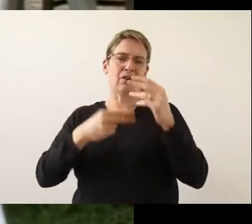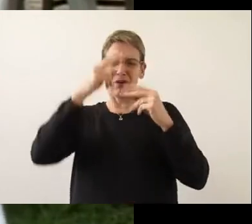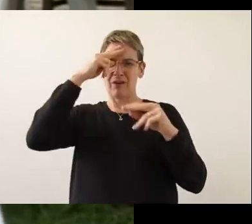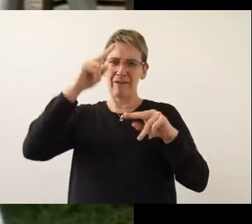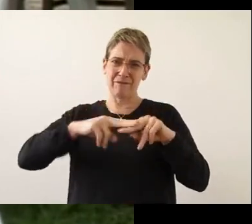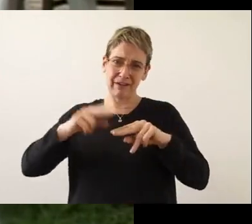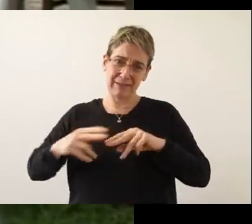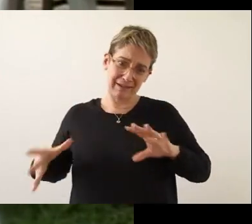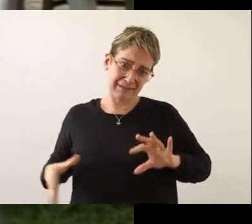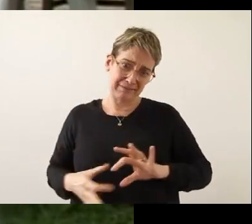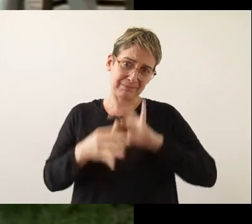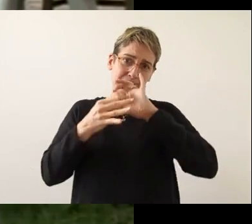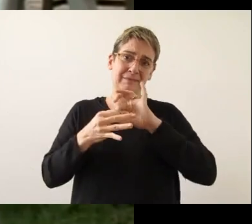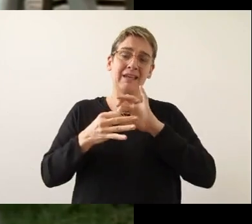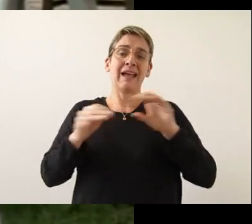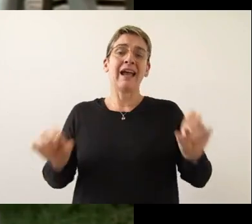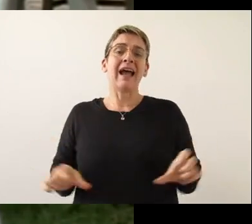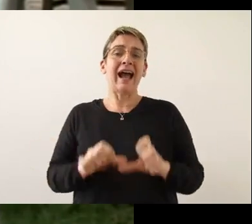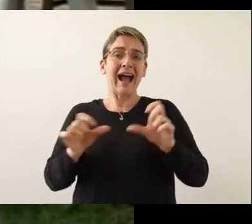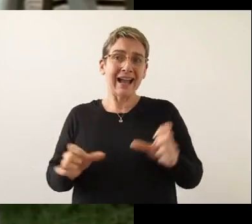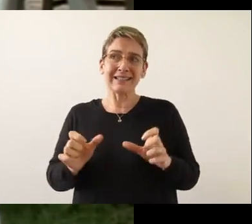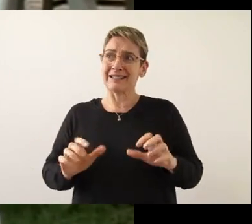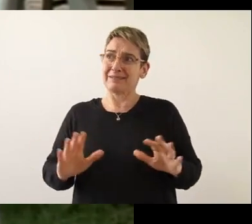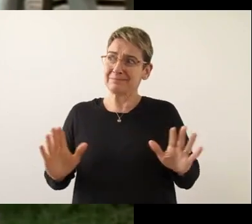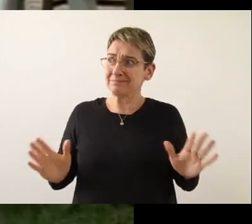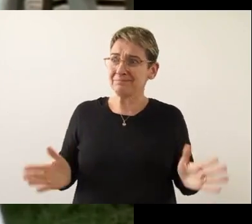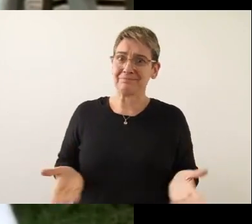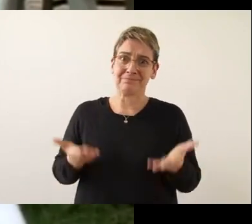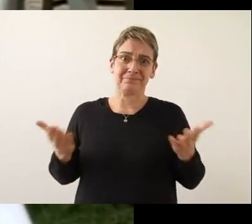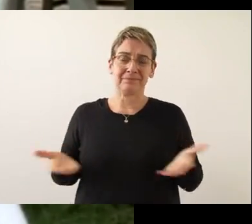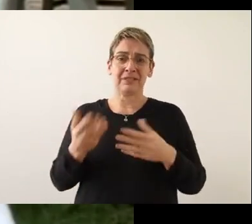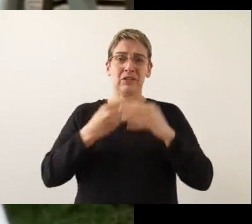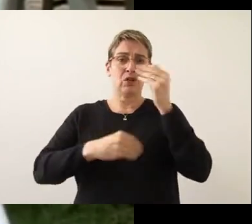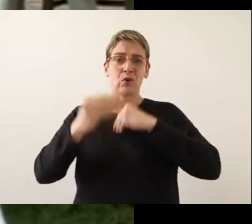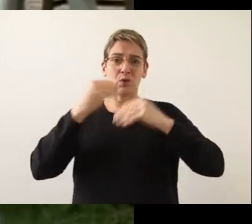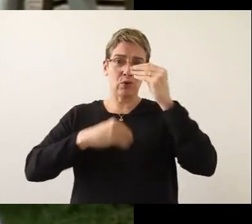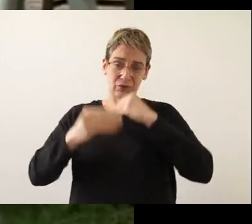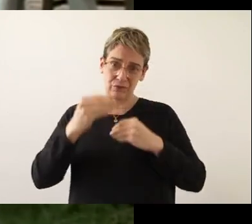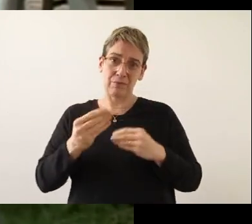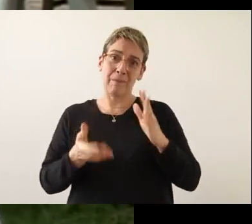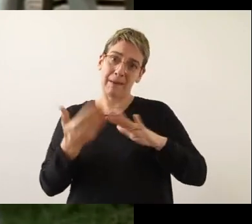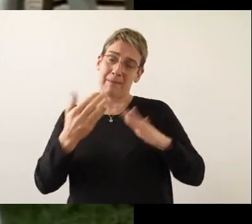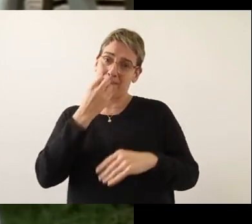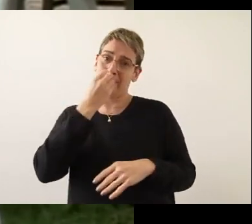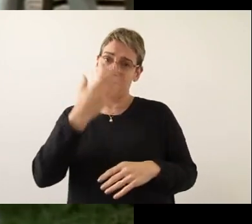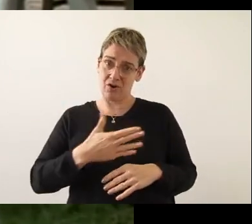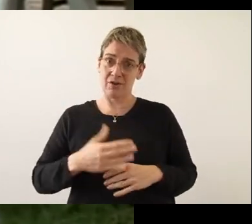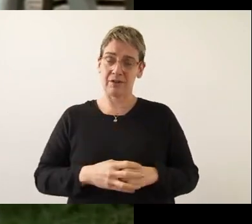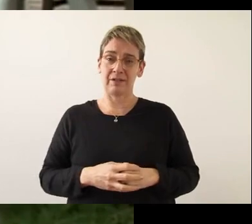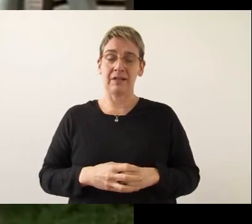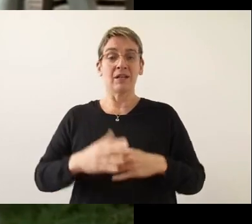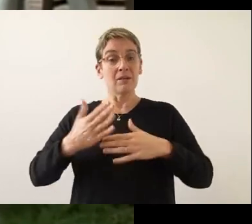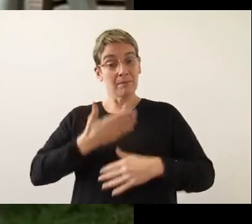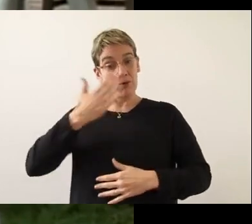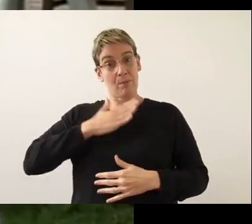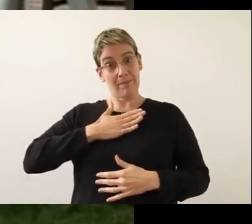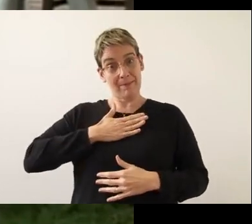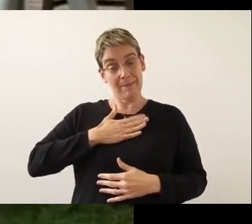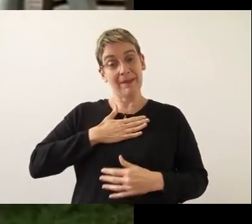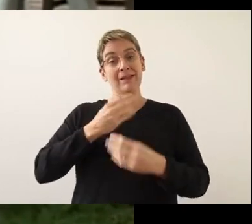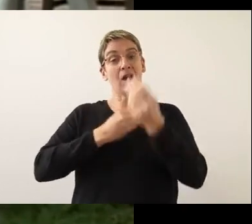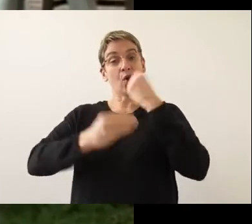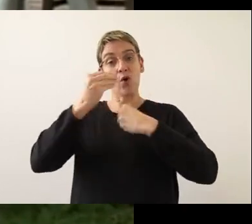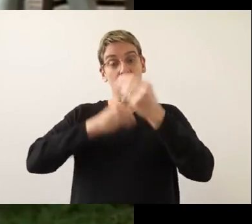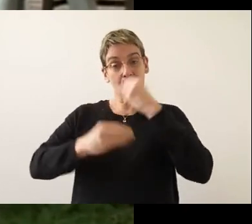con sus patologías asociadas llevan a fomentar el consumo de dichos alimentos. En lo